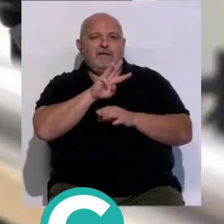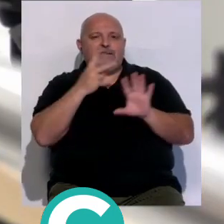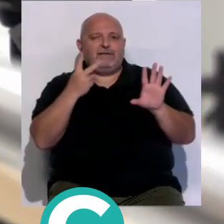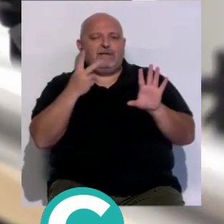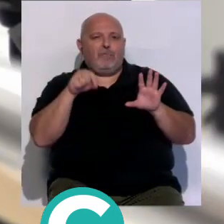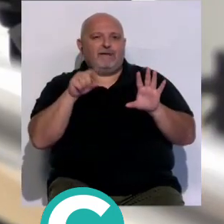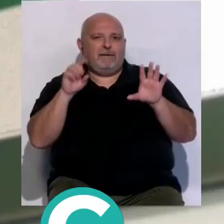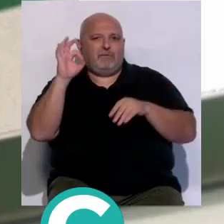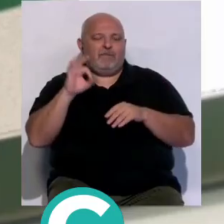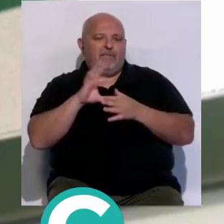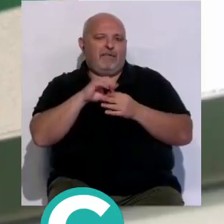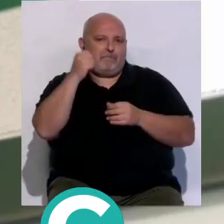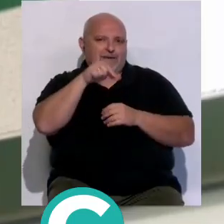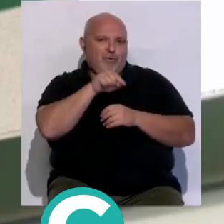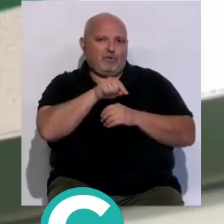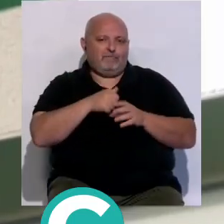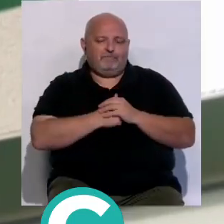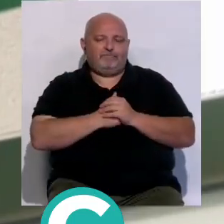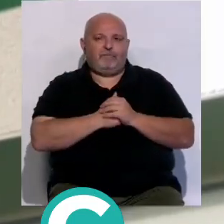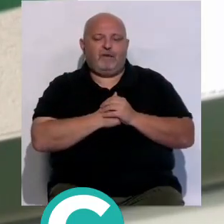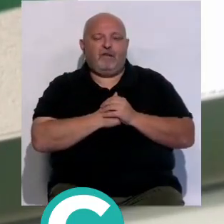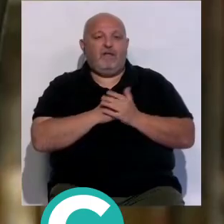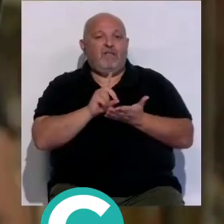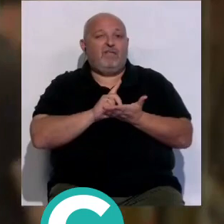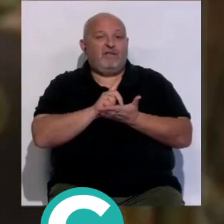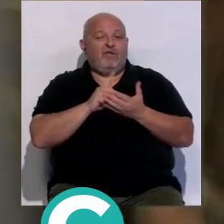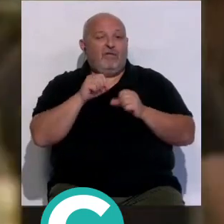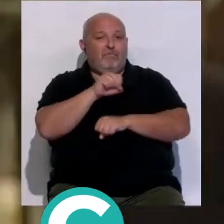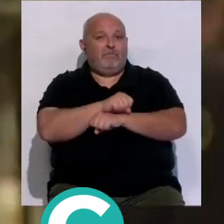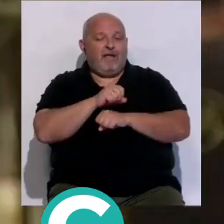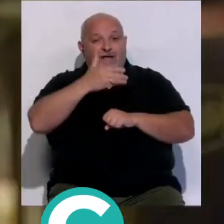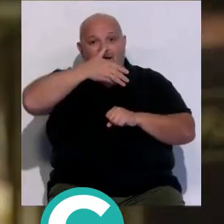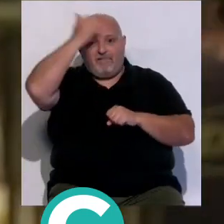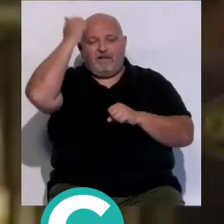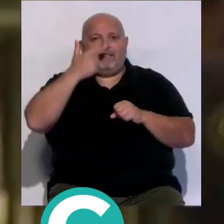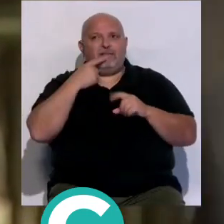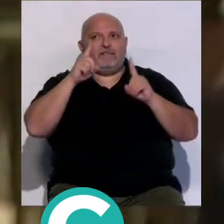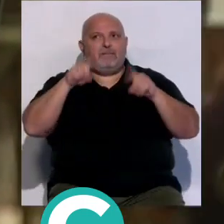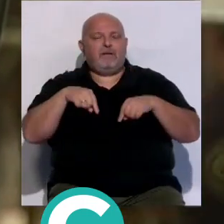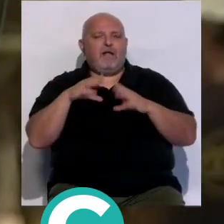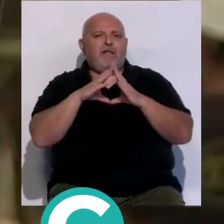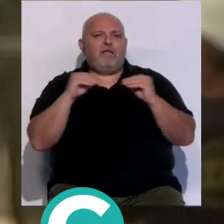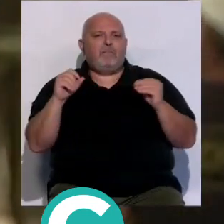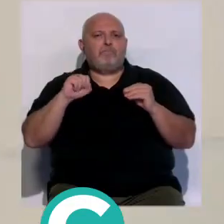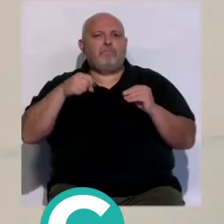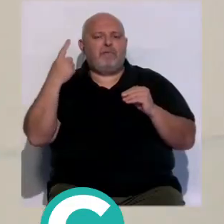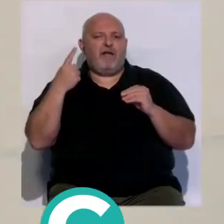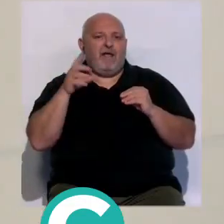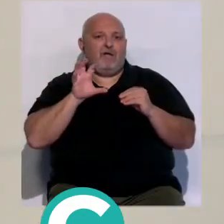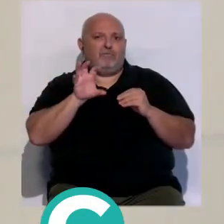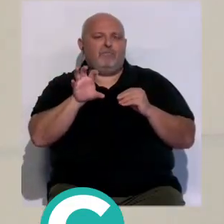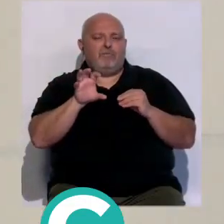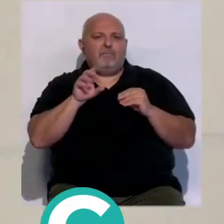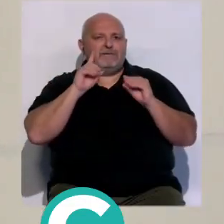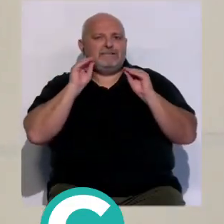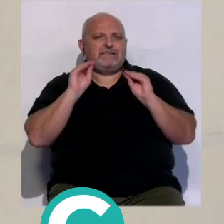,6% en el caso masculino los datos del paro relativos a abril colocan además Andalucía como la primera comunidad autónoma